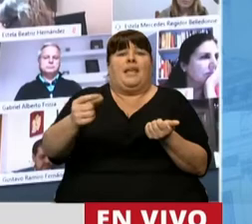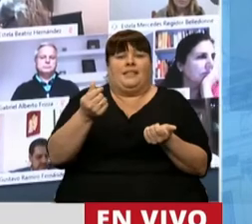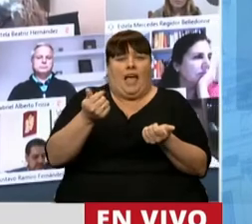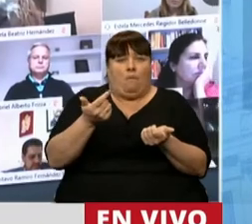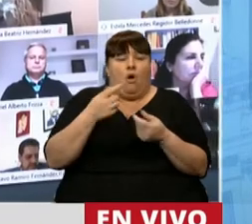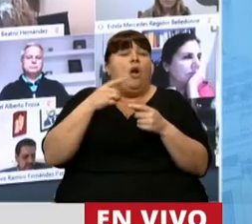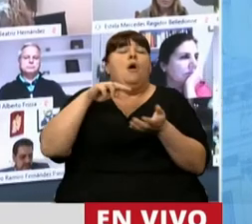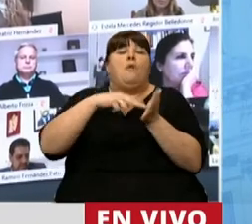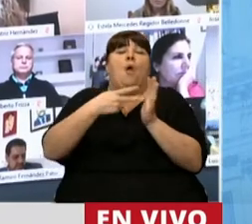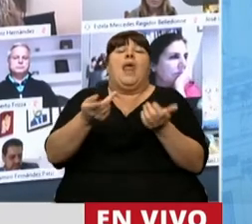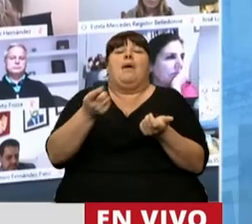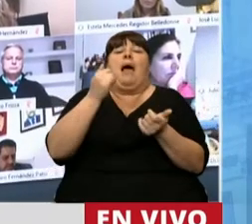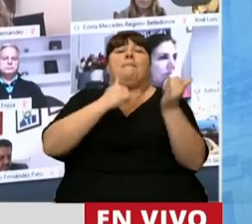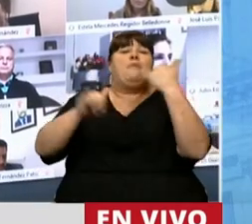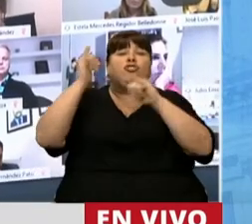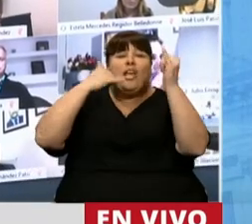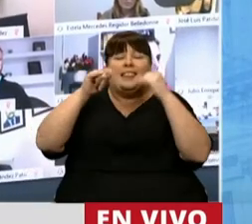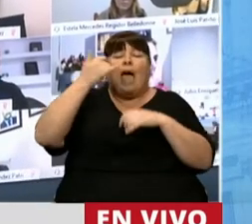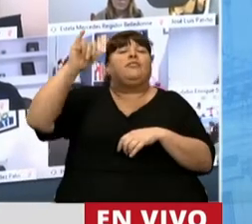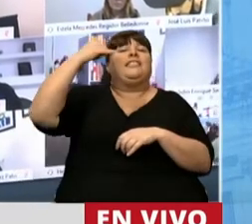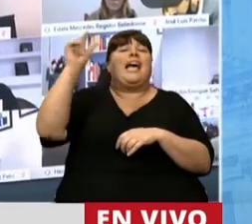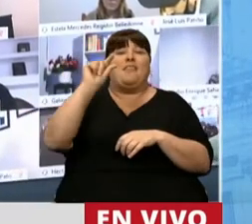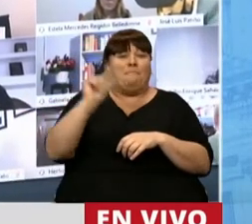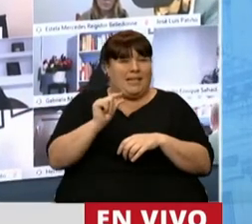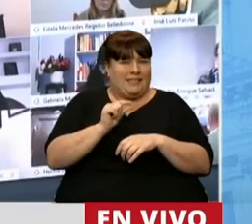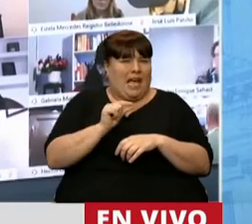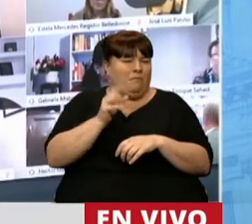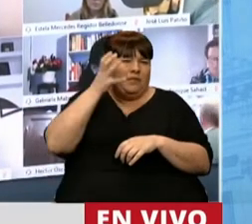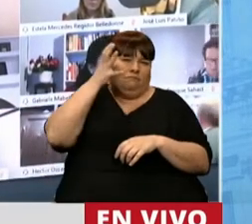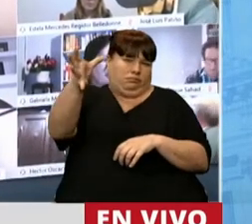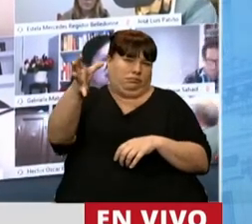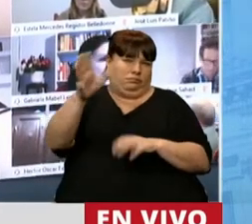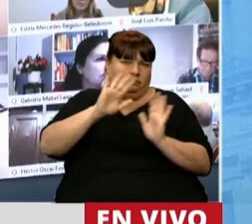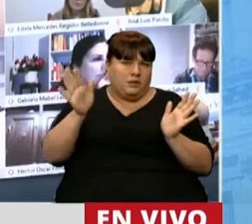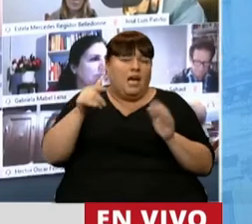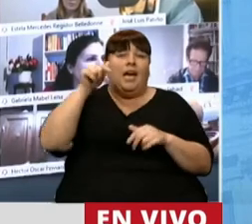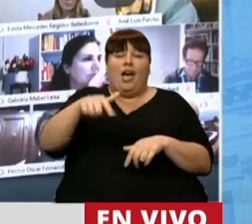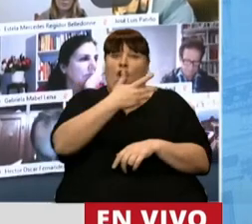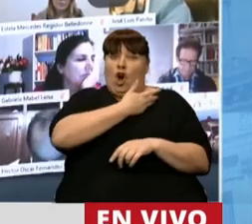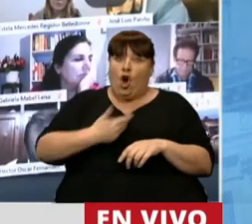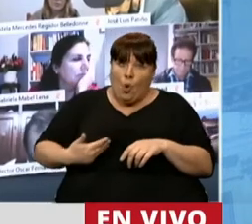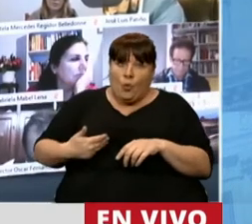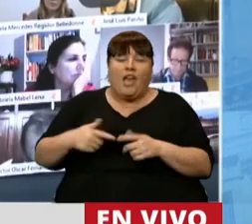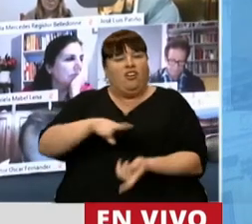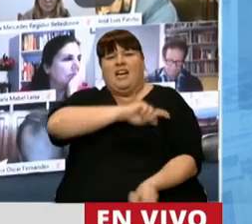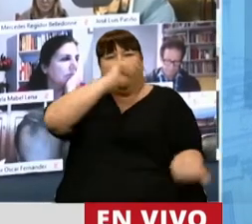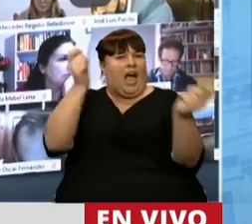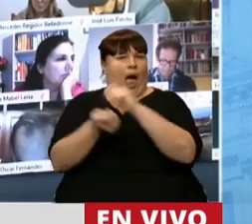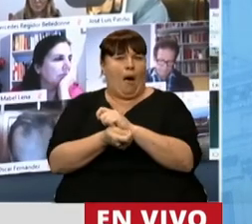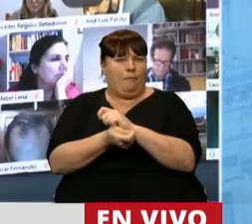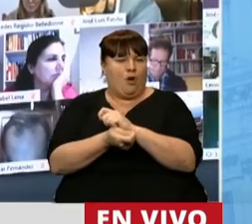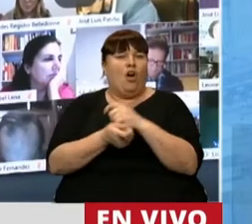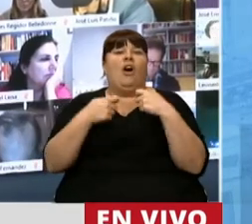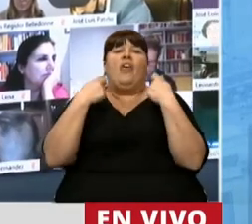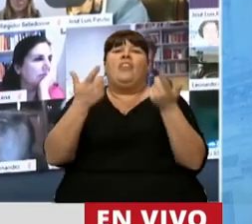El problema fue que las tasas para tomar crédito eran usurarias. Y este gobierno lo ha cambiado totalmente,